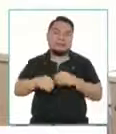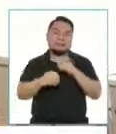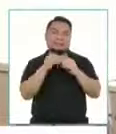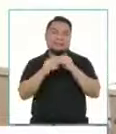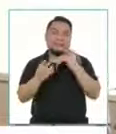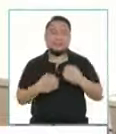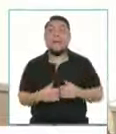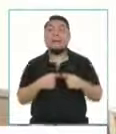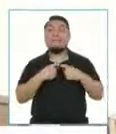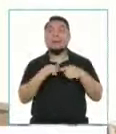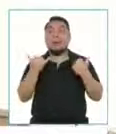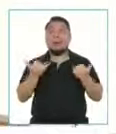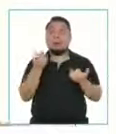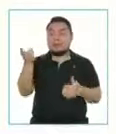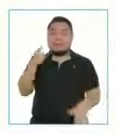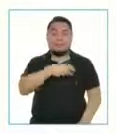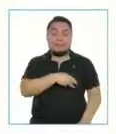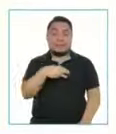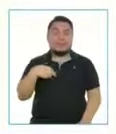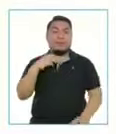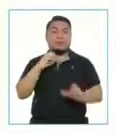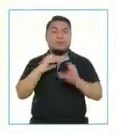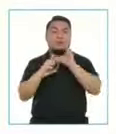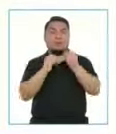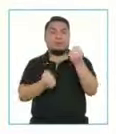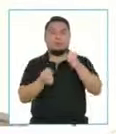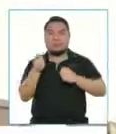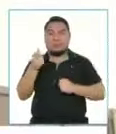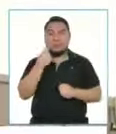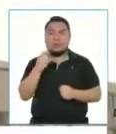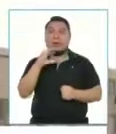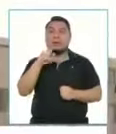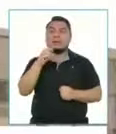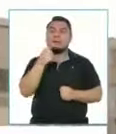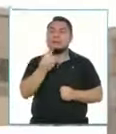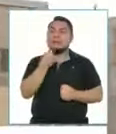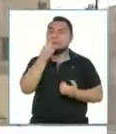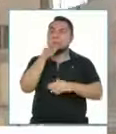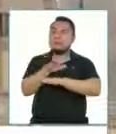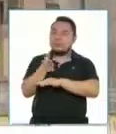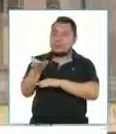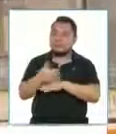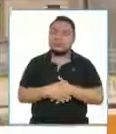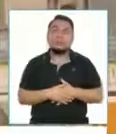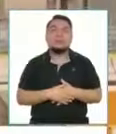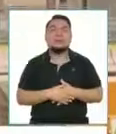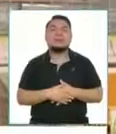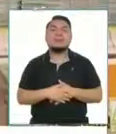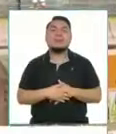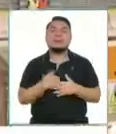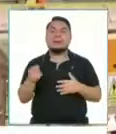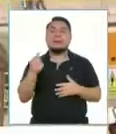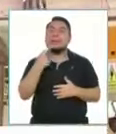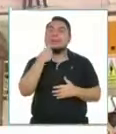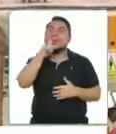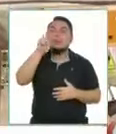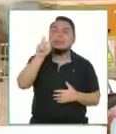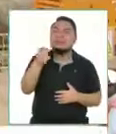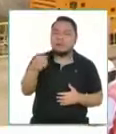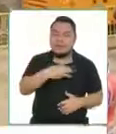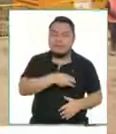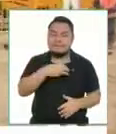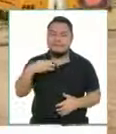el ministro de Transportes y Comunicaciones, el señor Carlos Extremadura, a quien doy las buenas tardes. ¿Cómo le va? Para preguntarle,